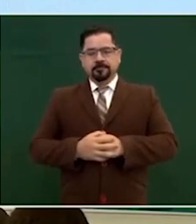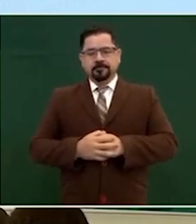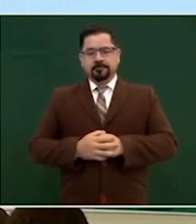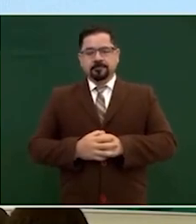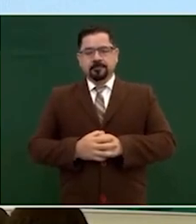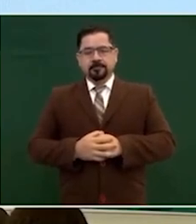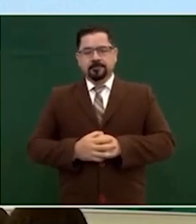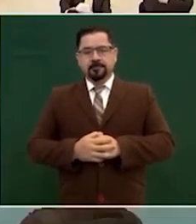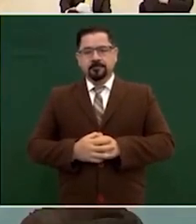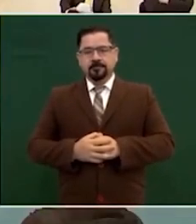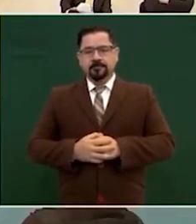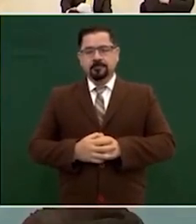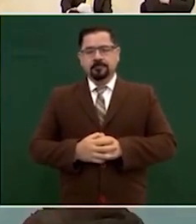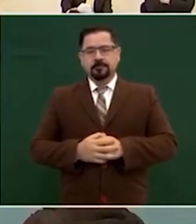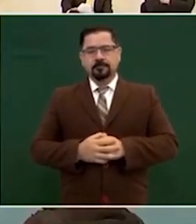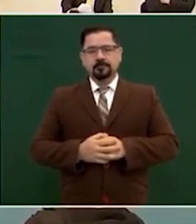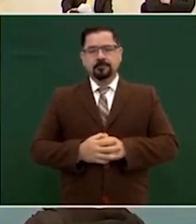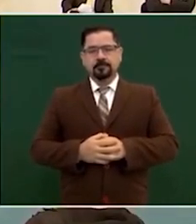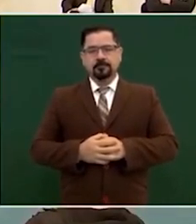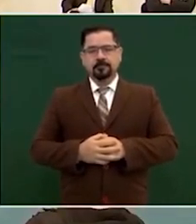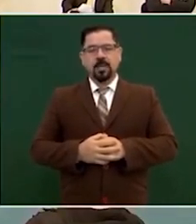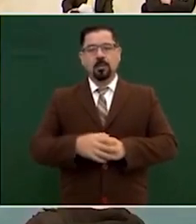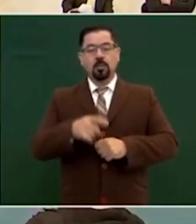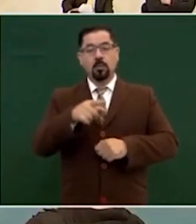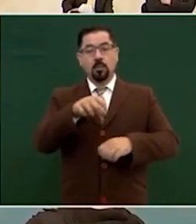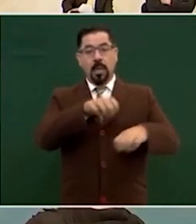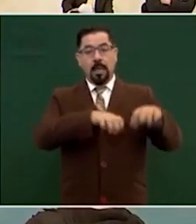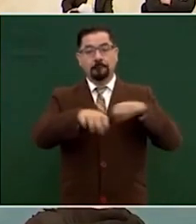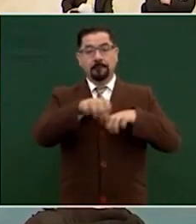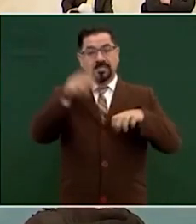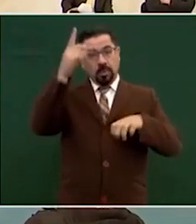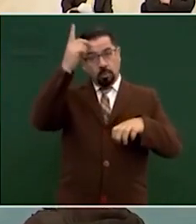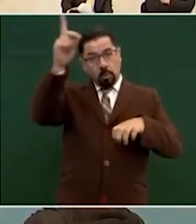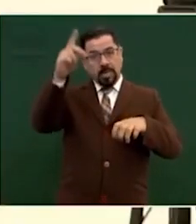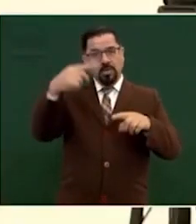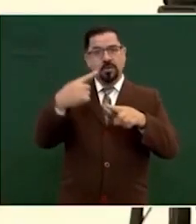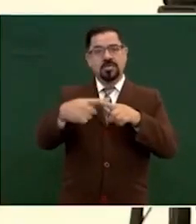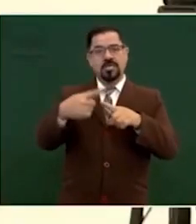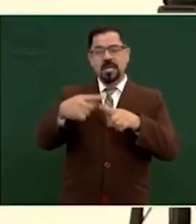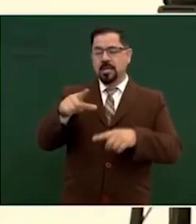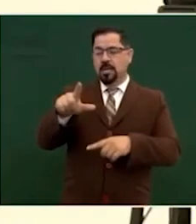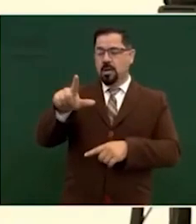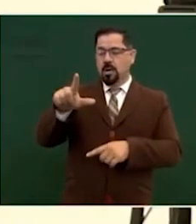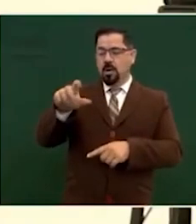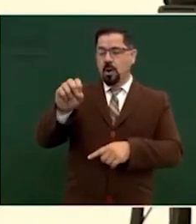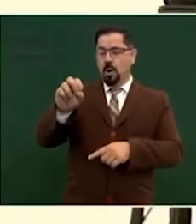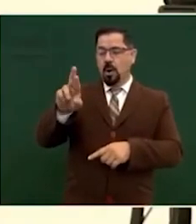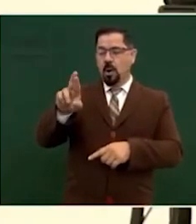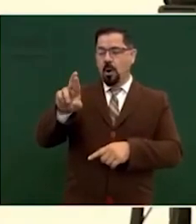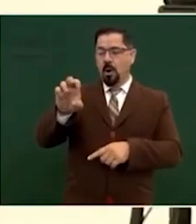la empresa que tiene Loret se llama la nota es la nota